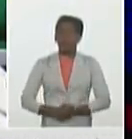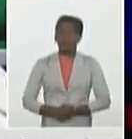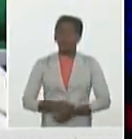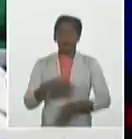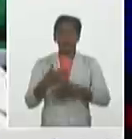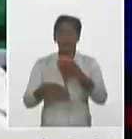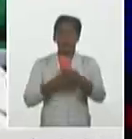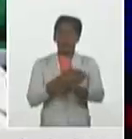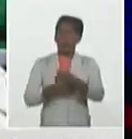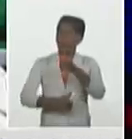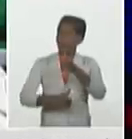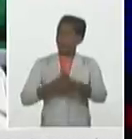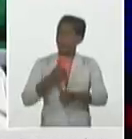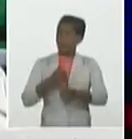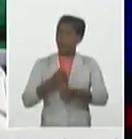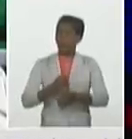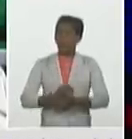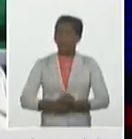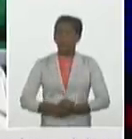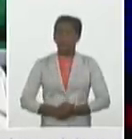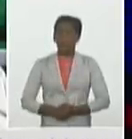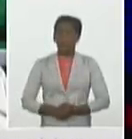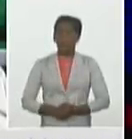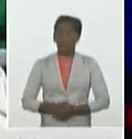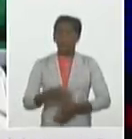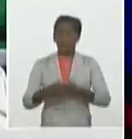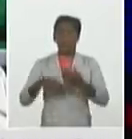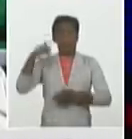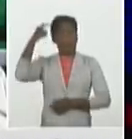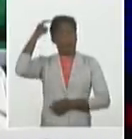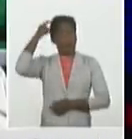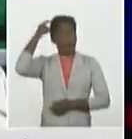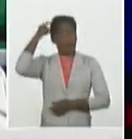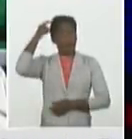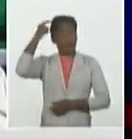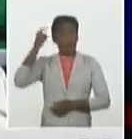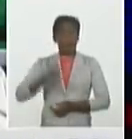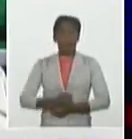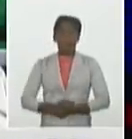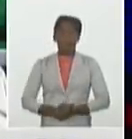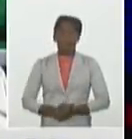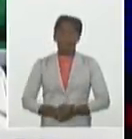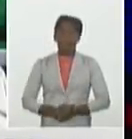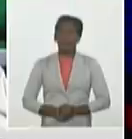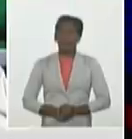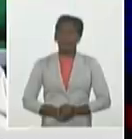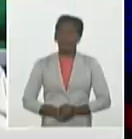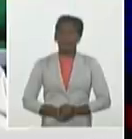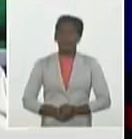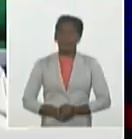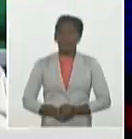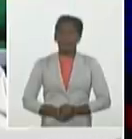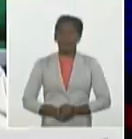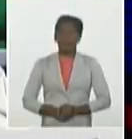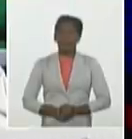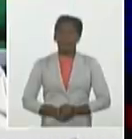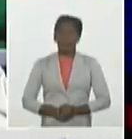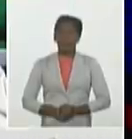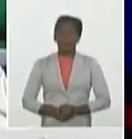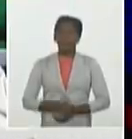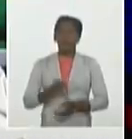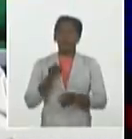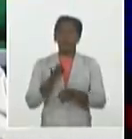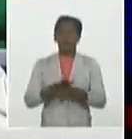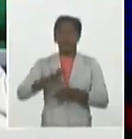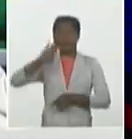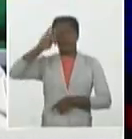arterial y una enfermedad cerebrovascular, como antecedente de comorbilidades, con fiebre, tos, decaimiento